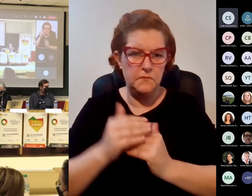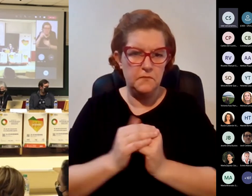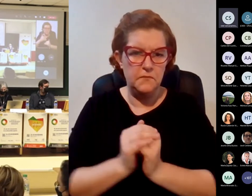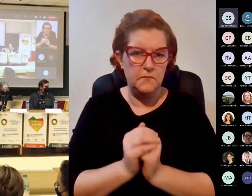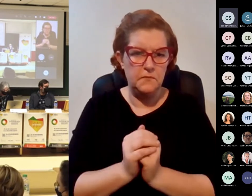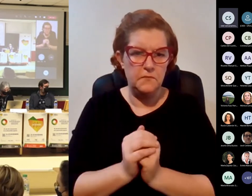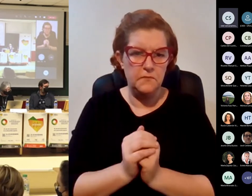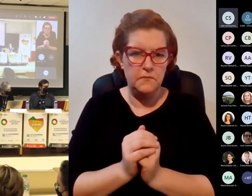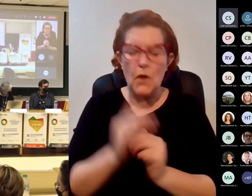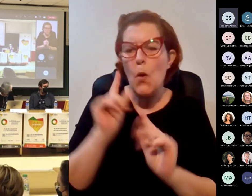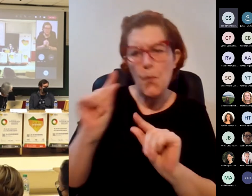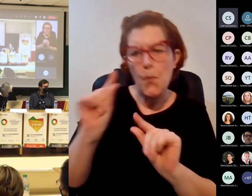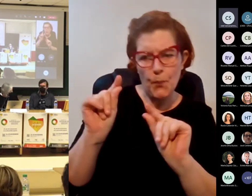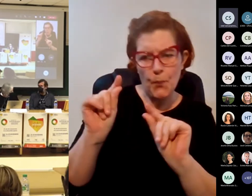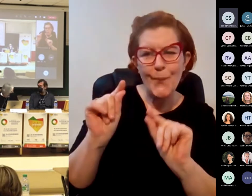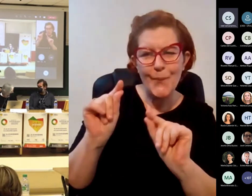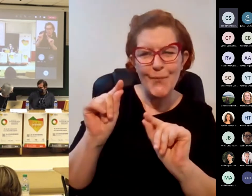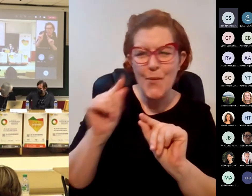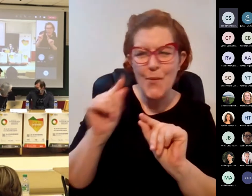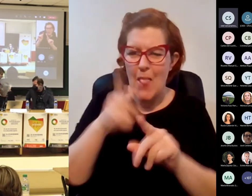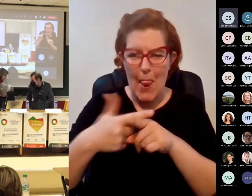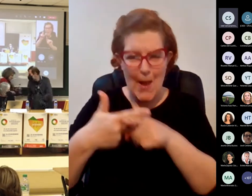Un momentito, que la voy a compartir.